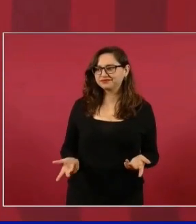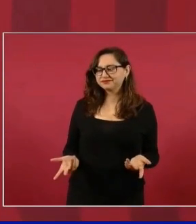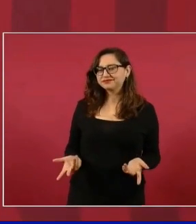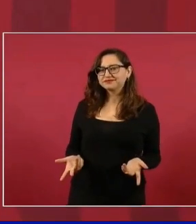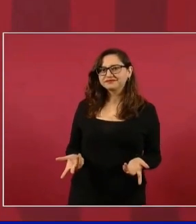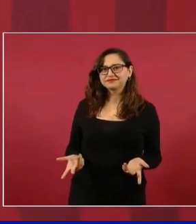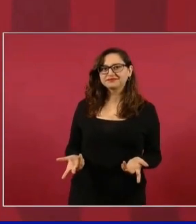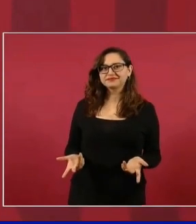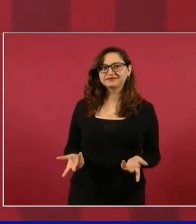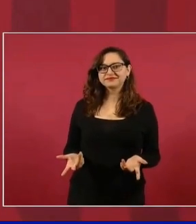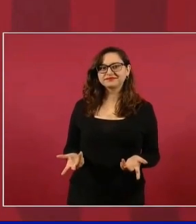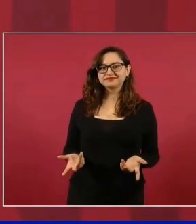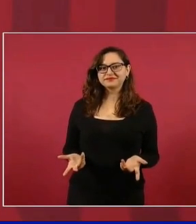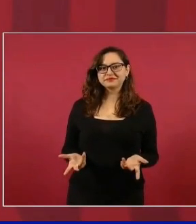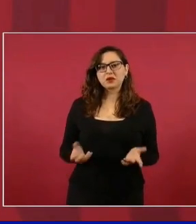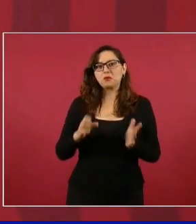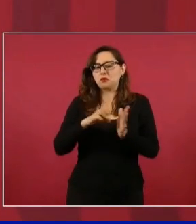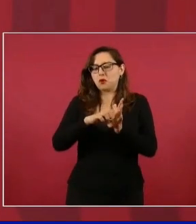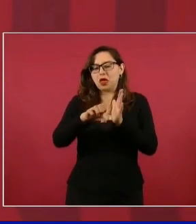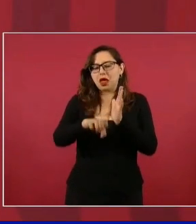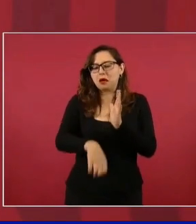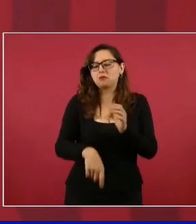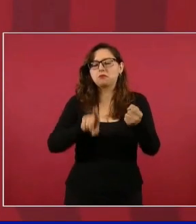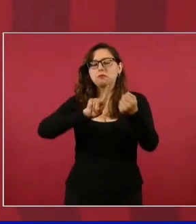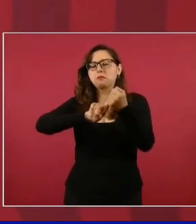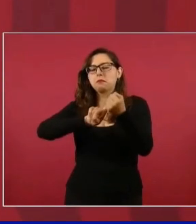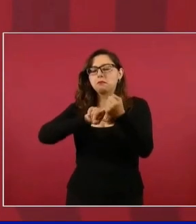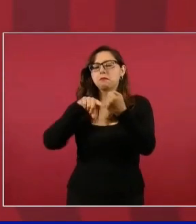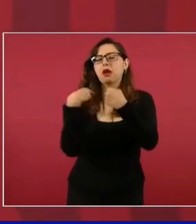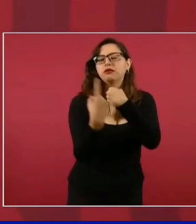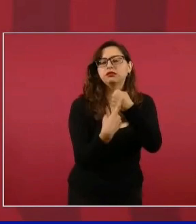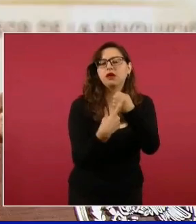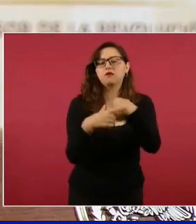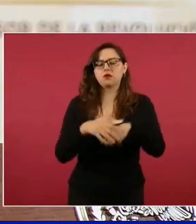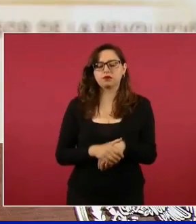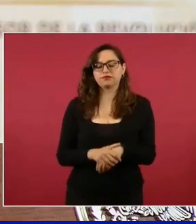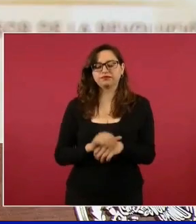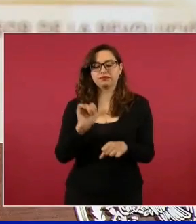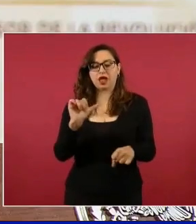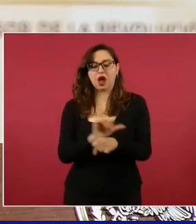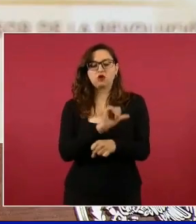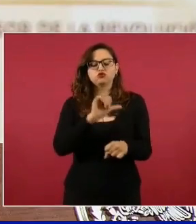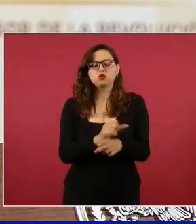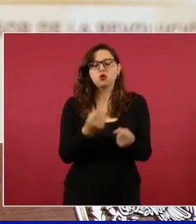esa es la inflación,